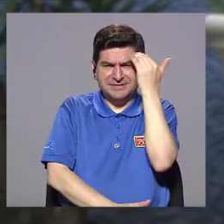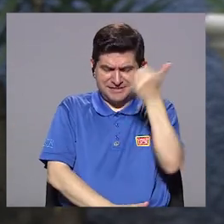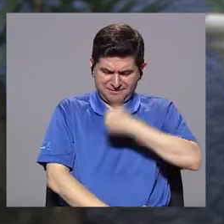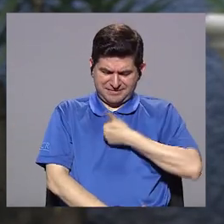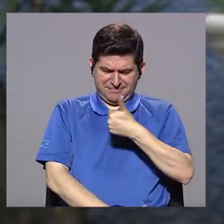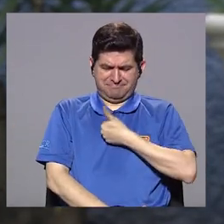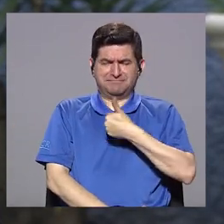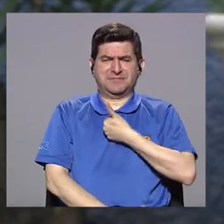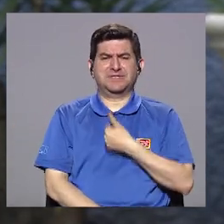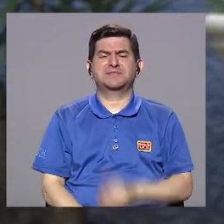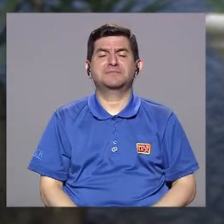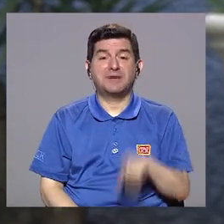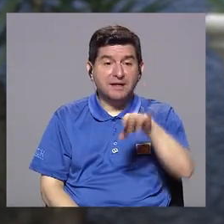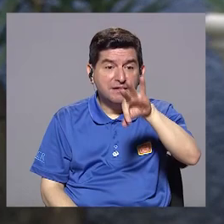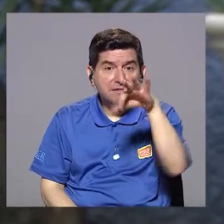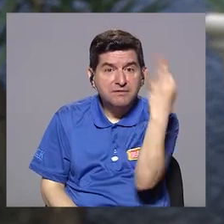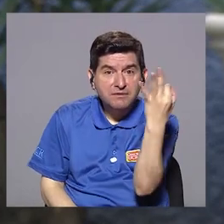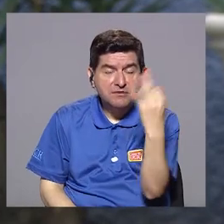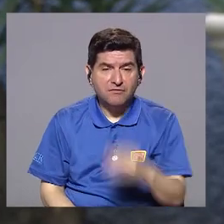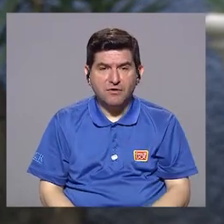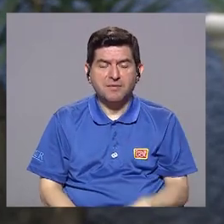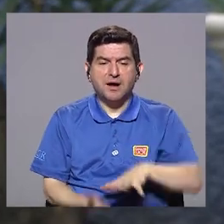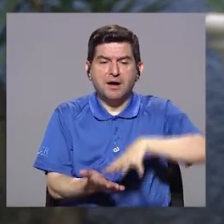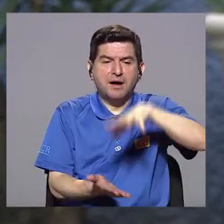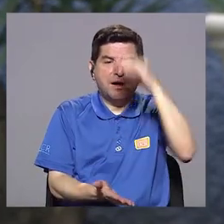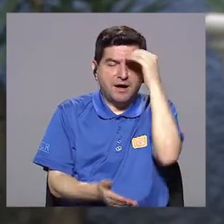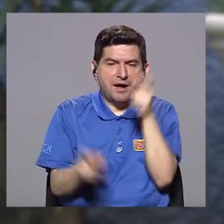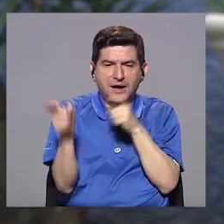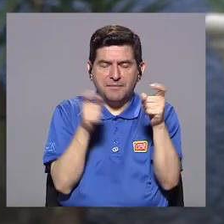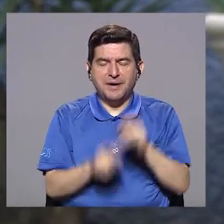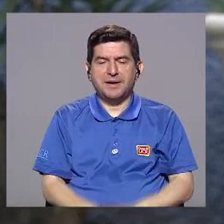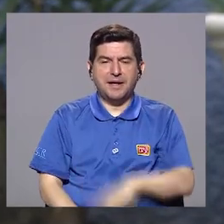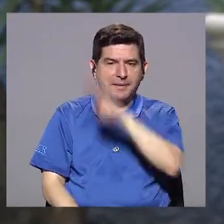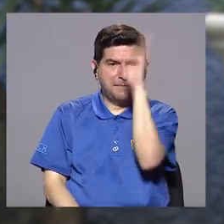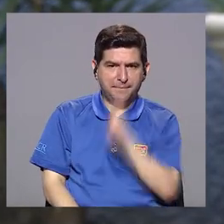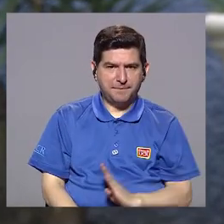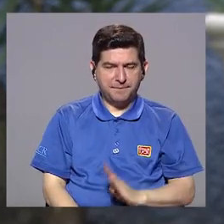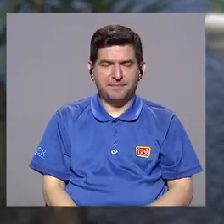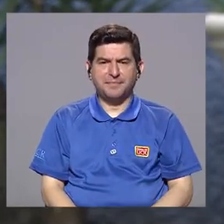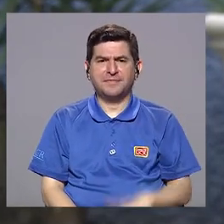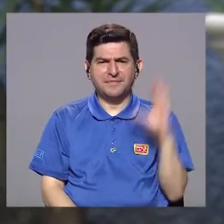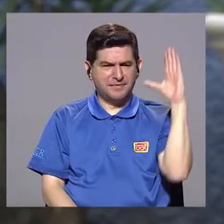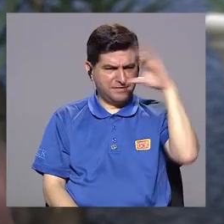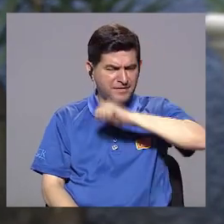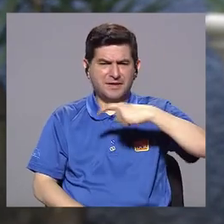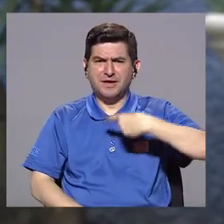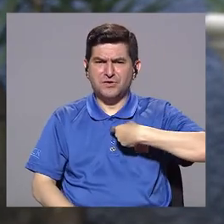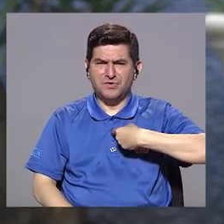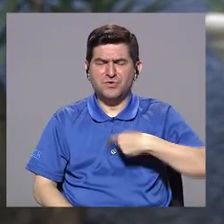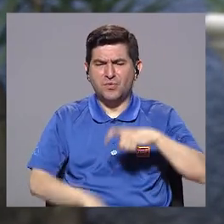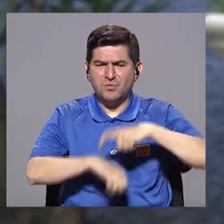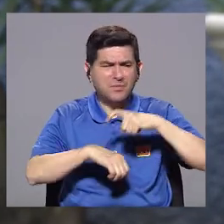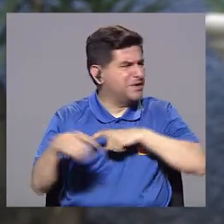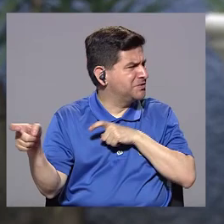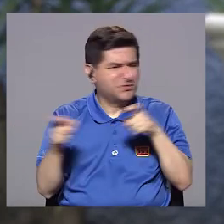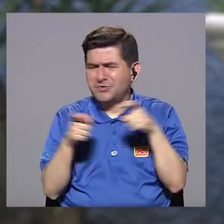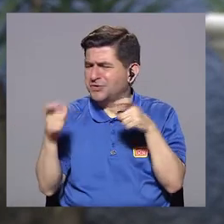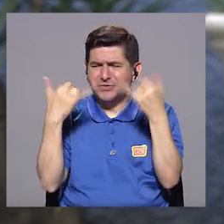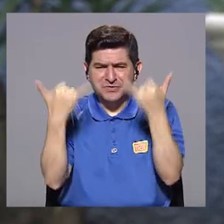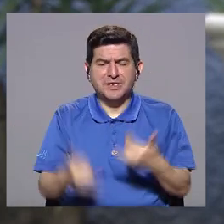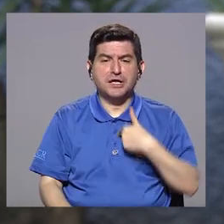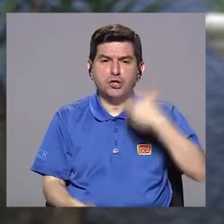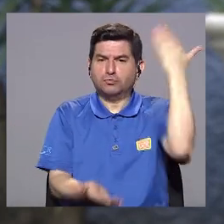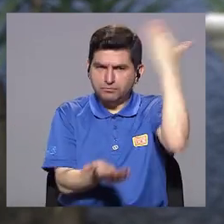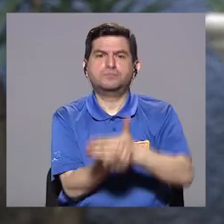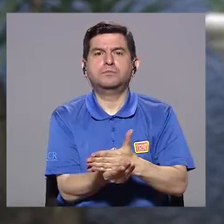conocerse a sí misma, para de esa manera poder aprender a manejar la bipolaridad, aprender a reconocer cuando estoy empezando a perder el control y poder